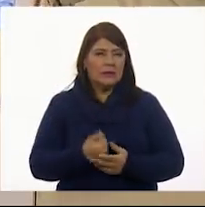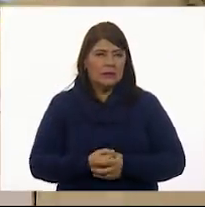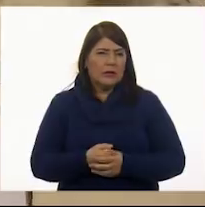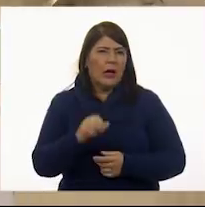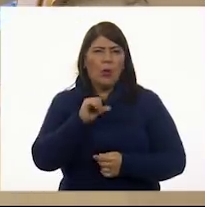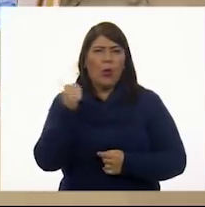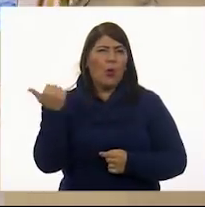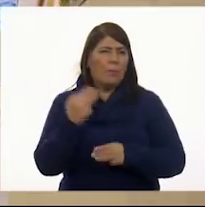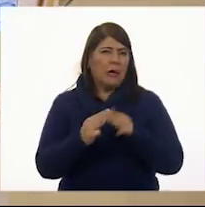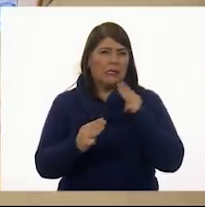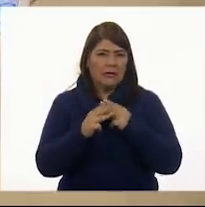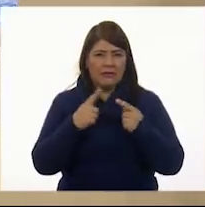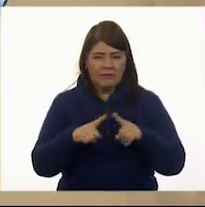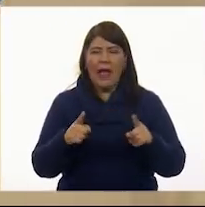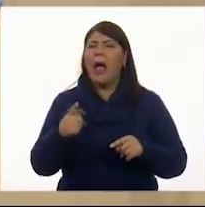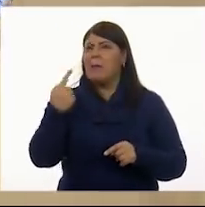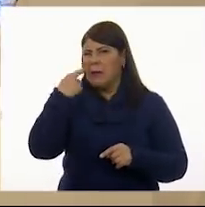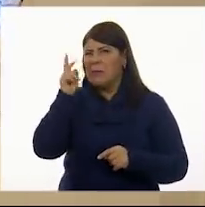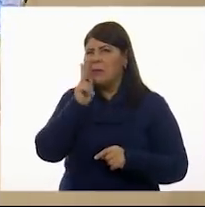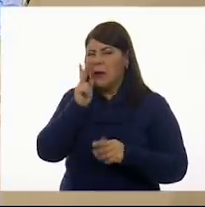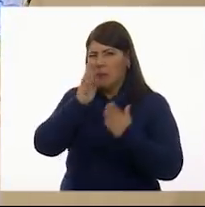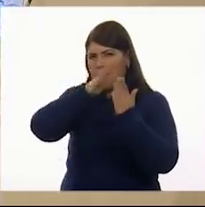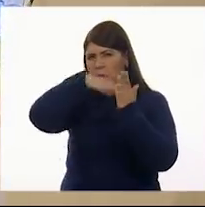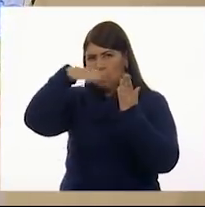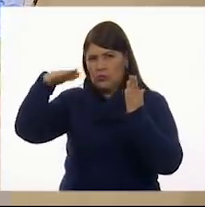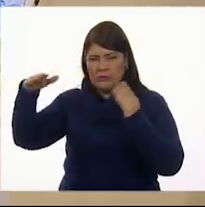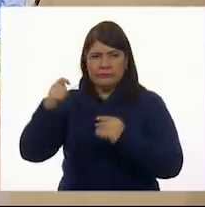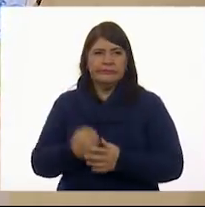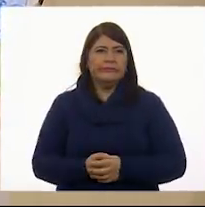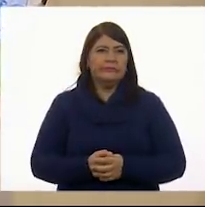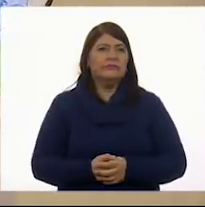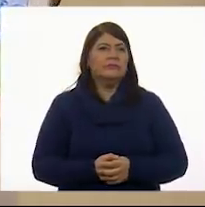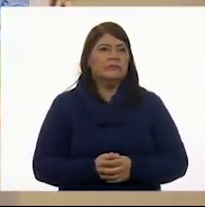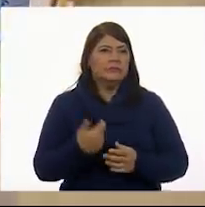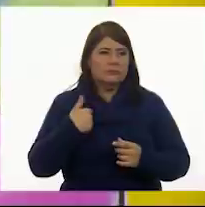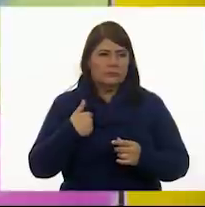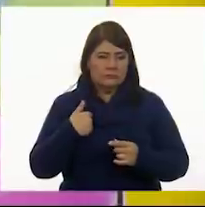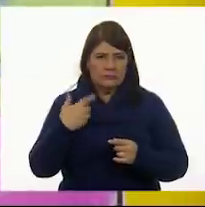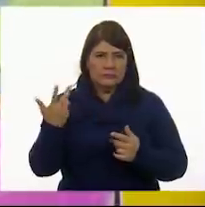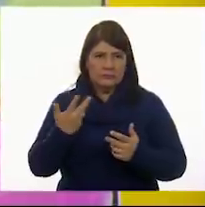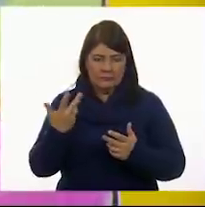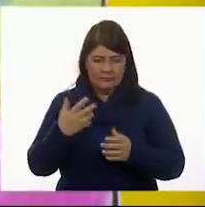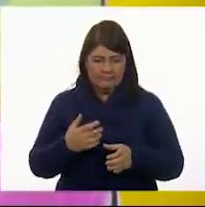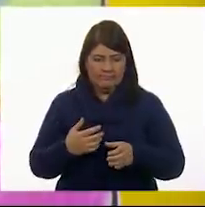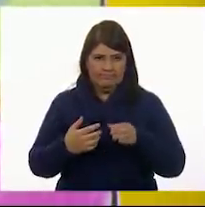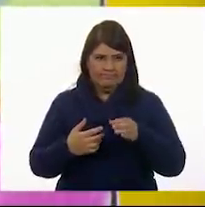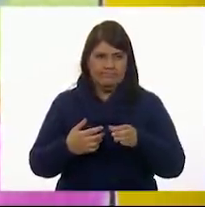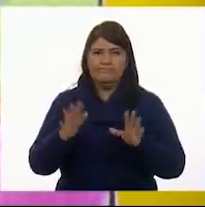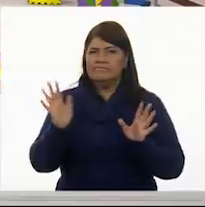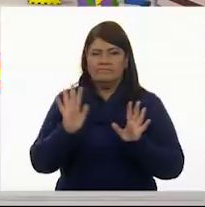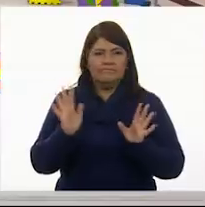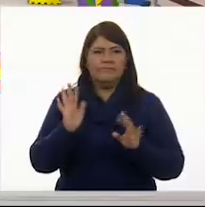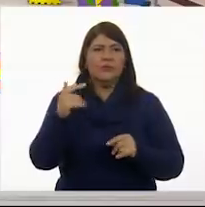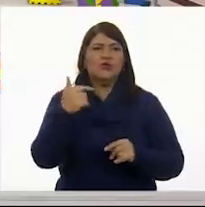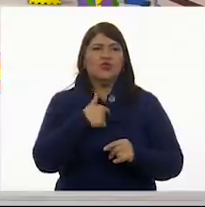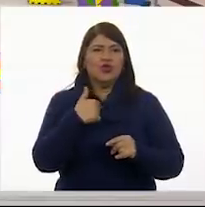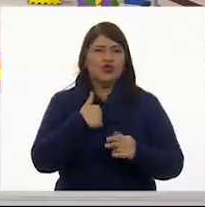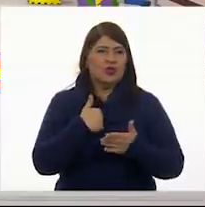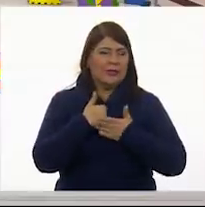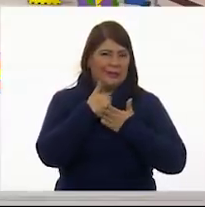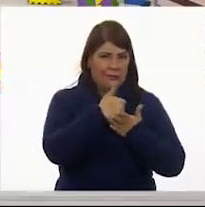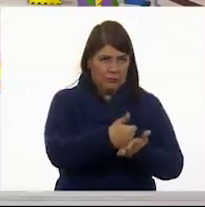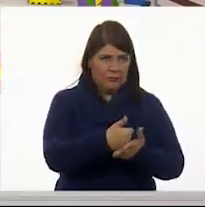material diferente. A ver, vamos con la brocha. Brocha. Yo sostengo la pintura. No, es más, yo te ayudo